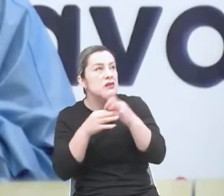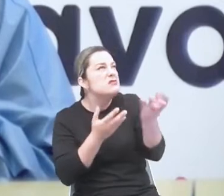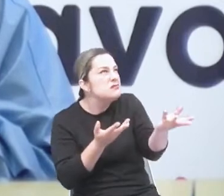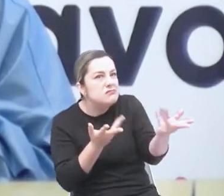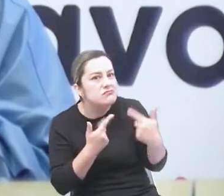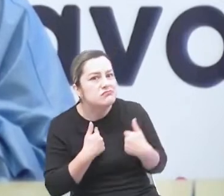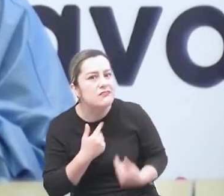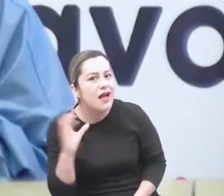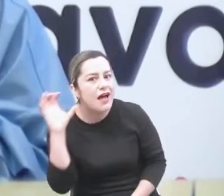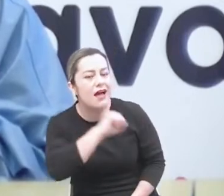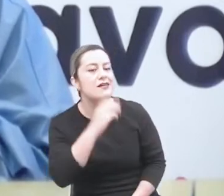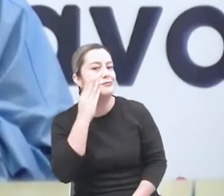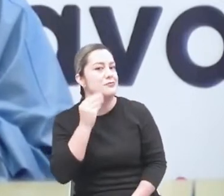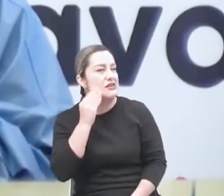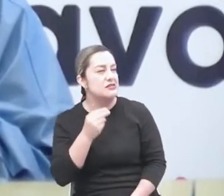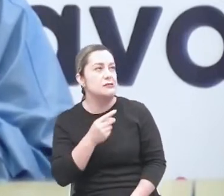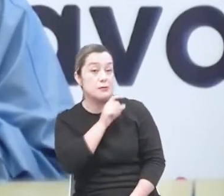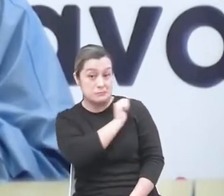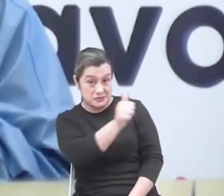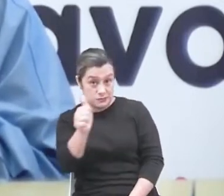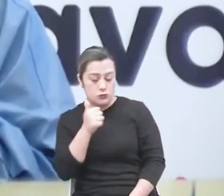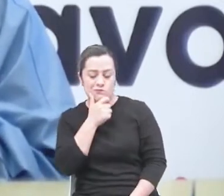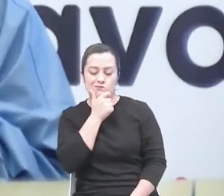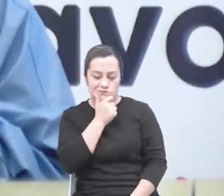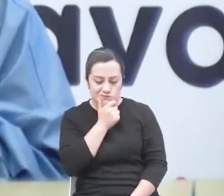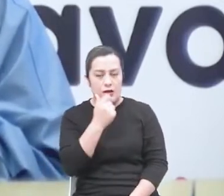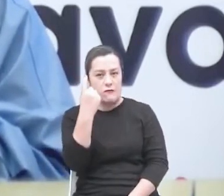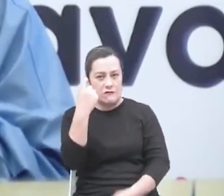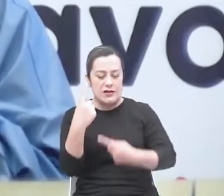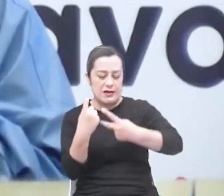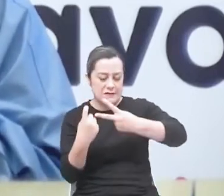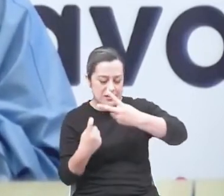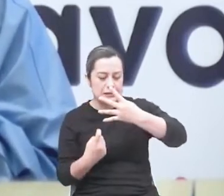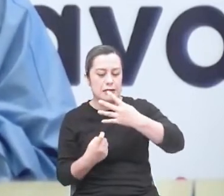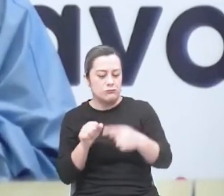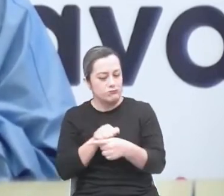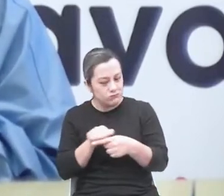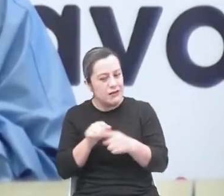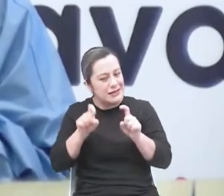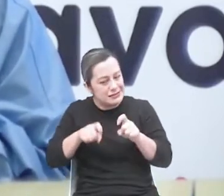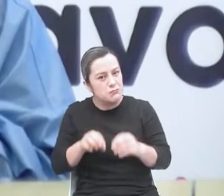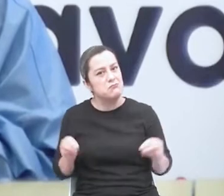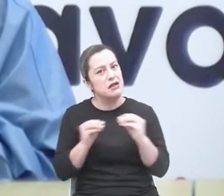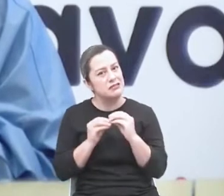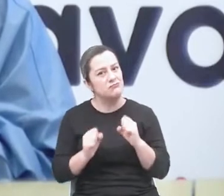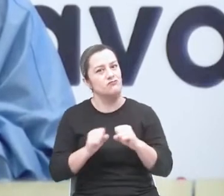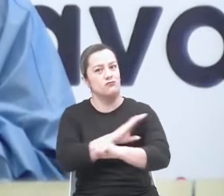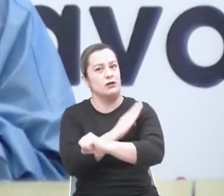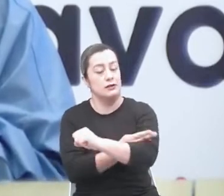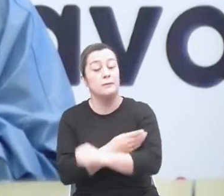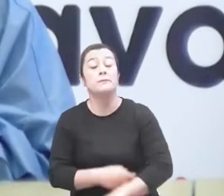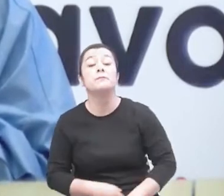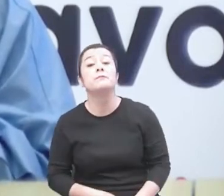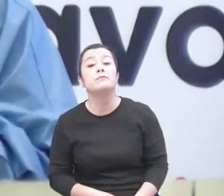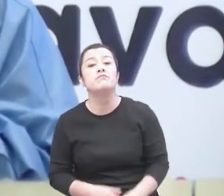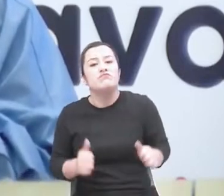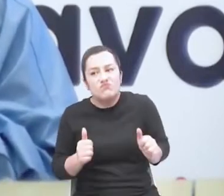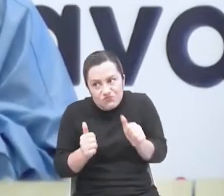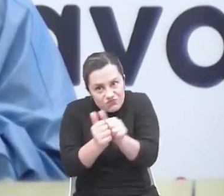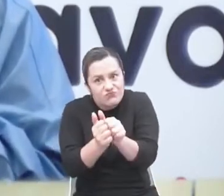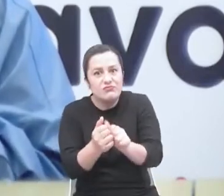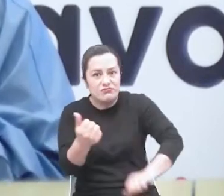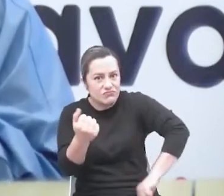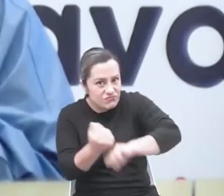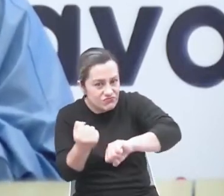identifiquen factores o aspectos a fortalecer en su práctica pedagógica, tengan un sistema de acompañamiento y tutorías